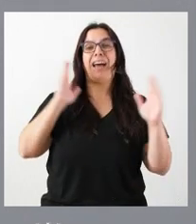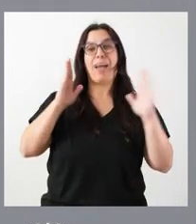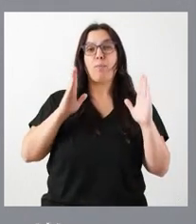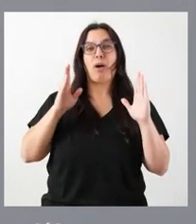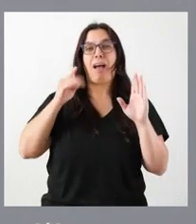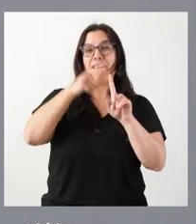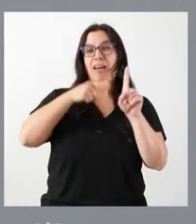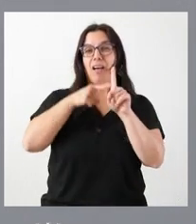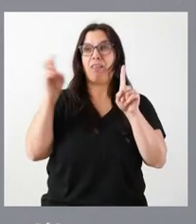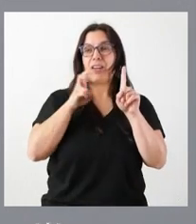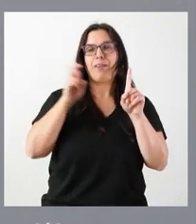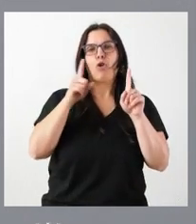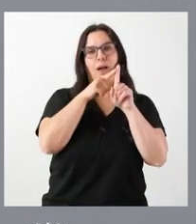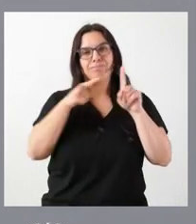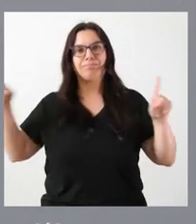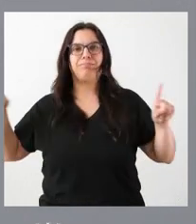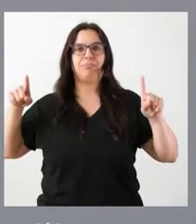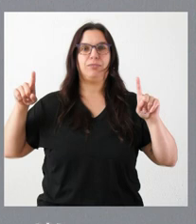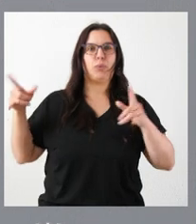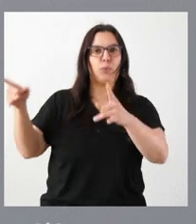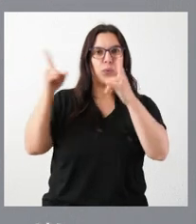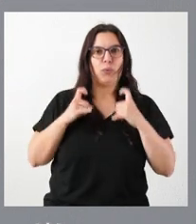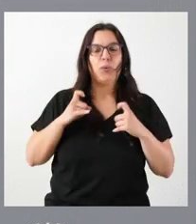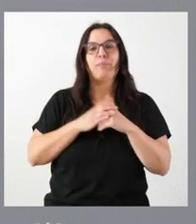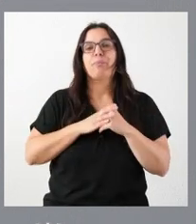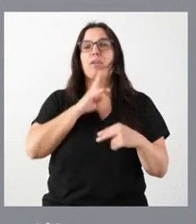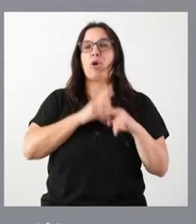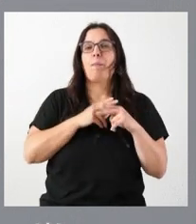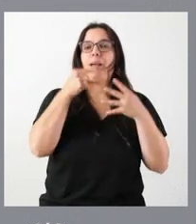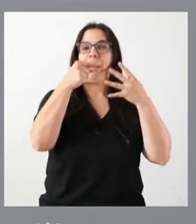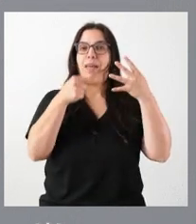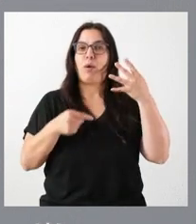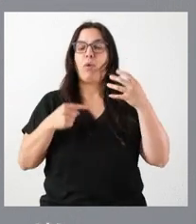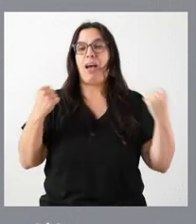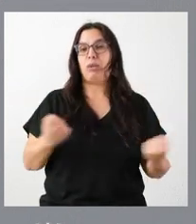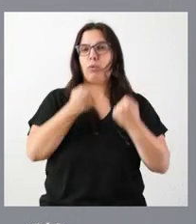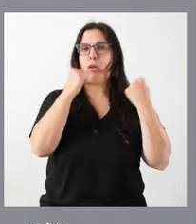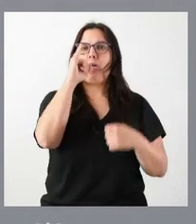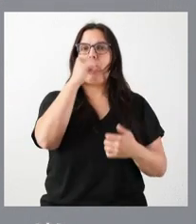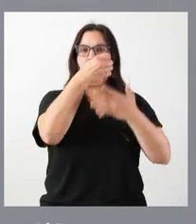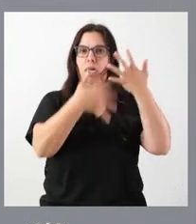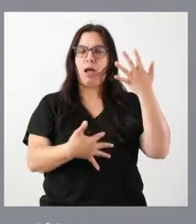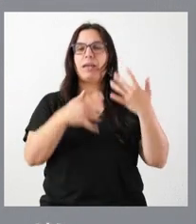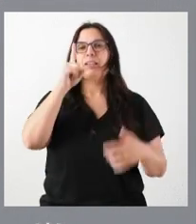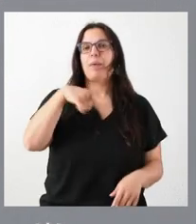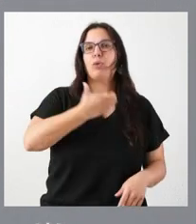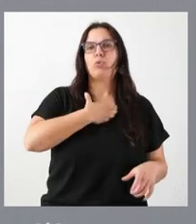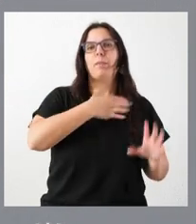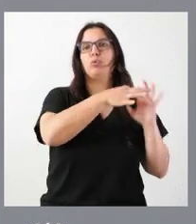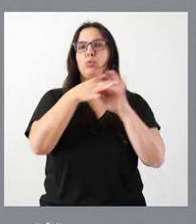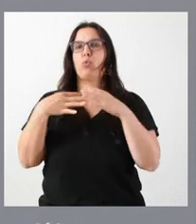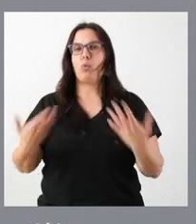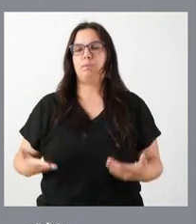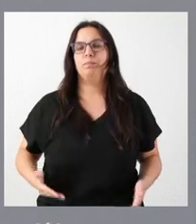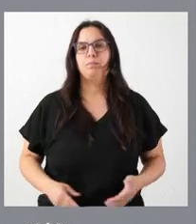el nombre, denominación de cada una de las actuaciones y el ayuntamiento que es objeto de